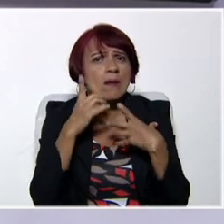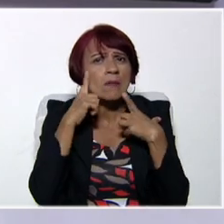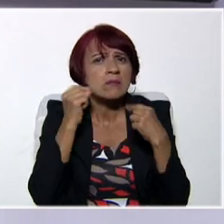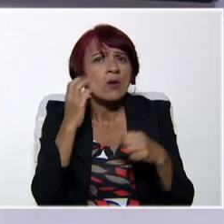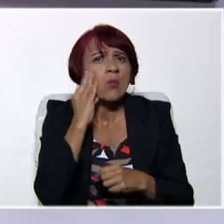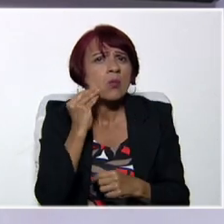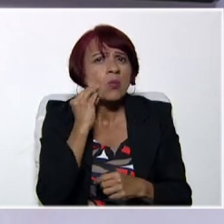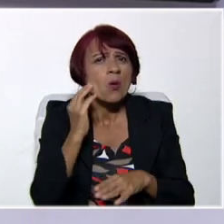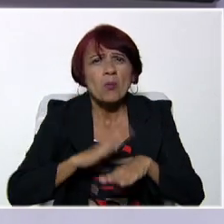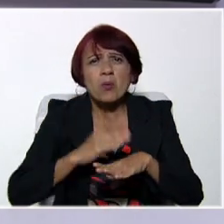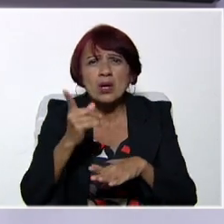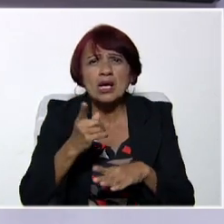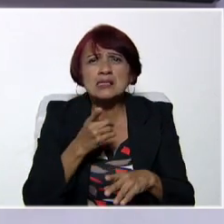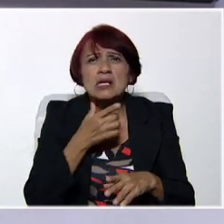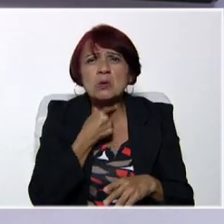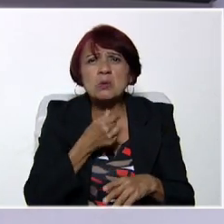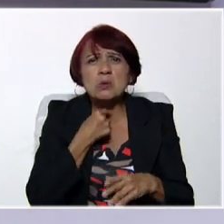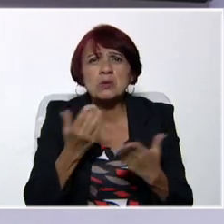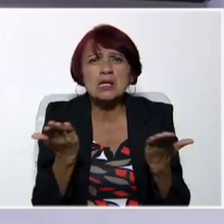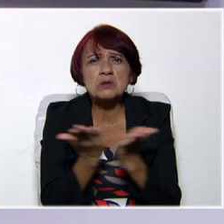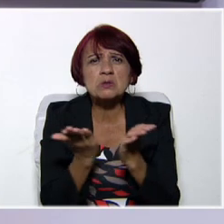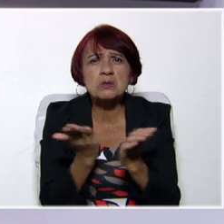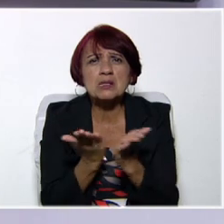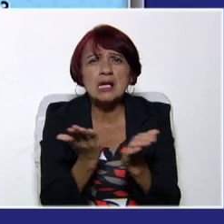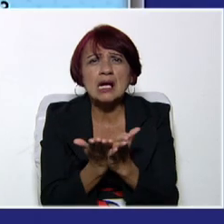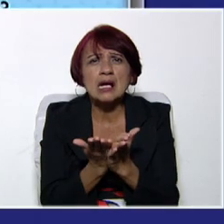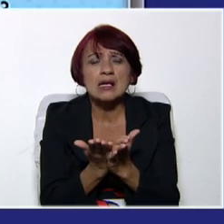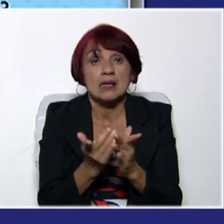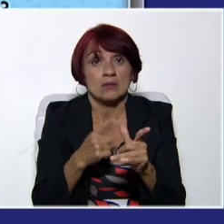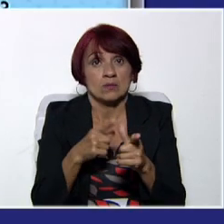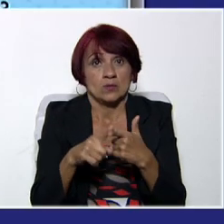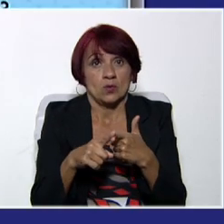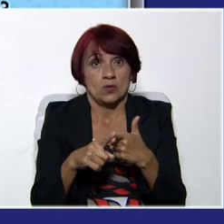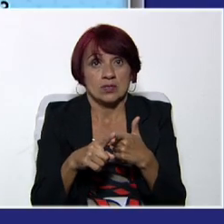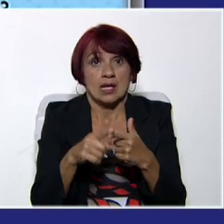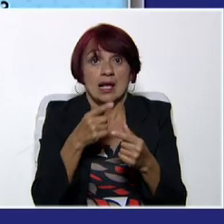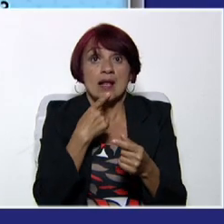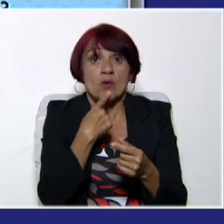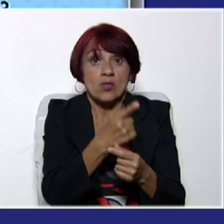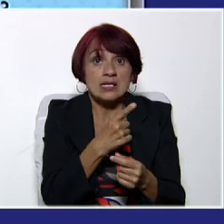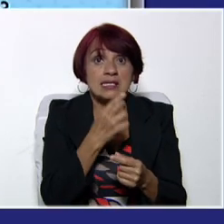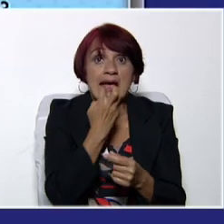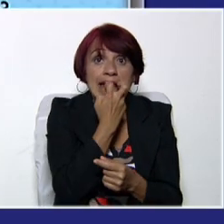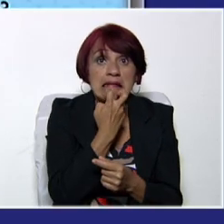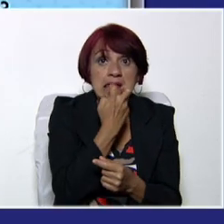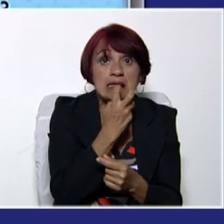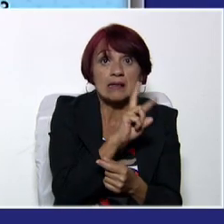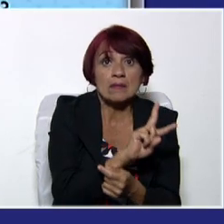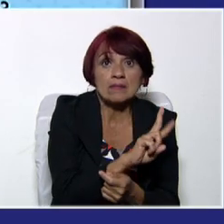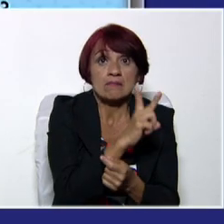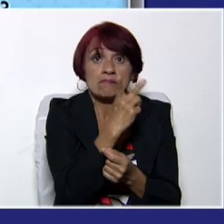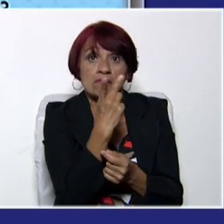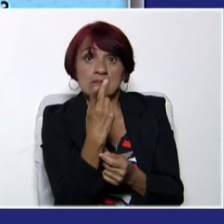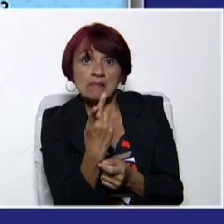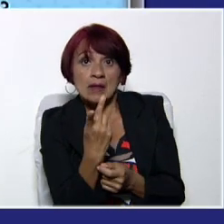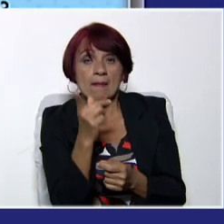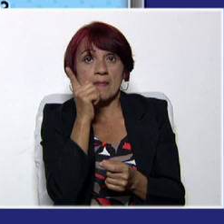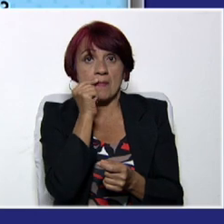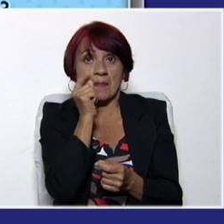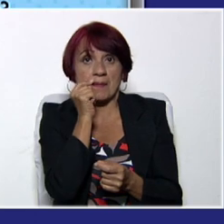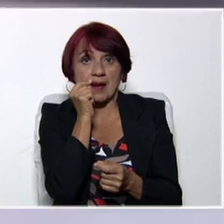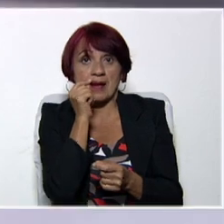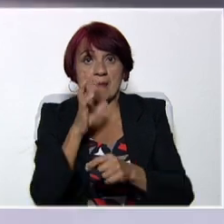Los papás. ¿Por qué estudiaste su carrera? Explícale a tu hijo. Chévere. My father is a doctor too. Mi padre es médico también.